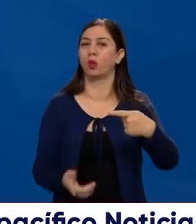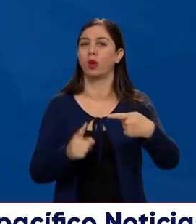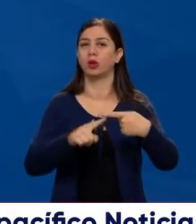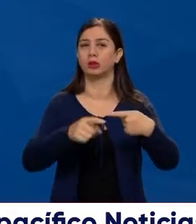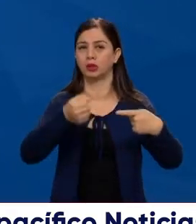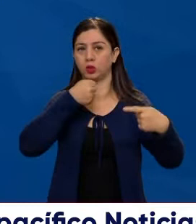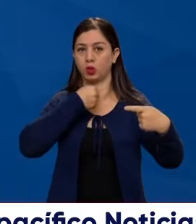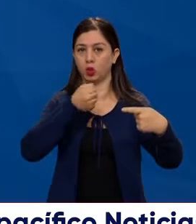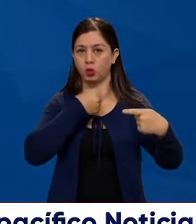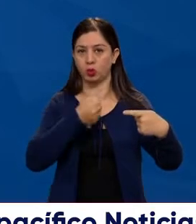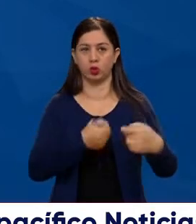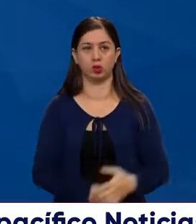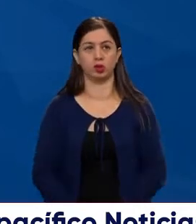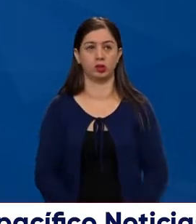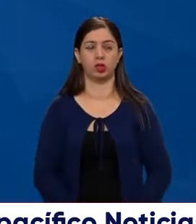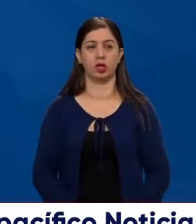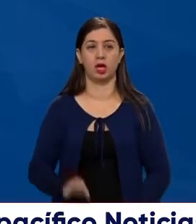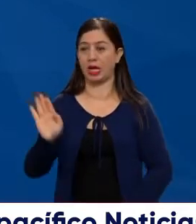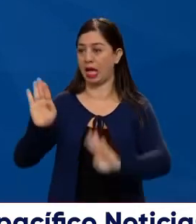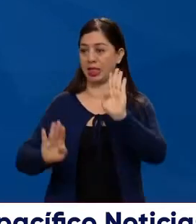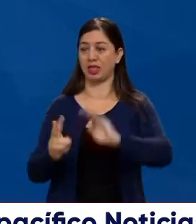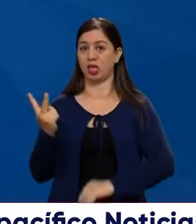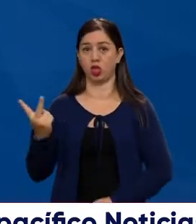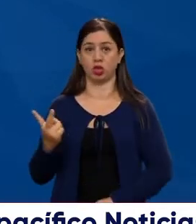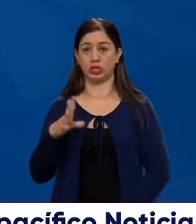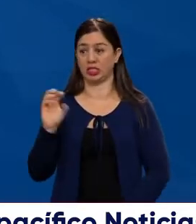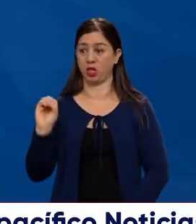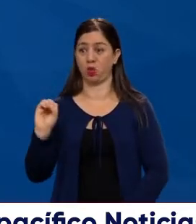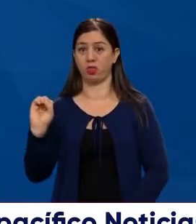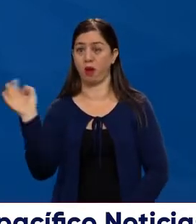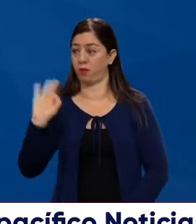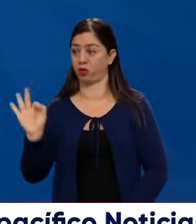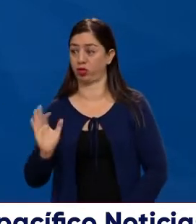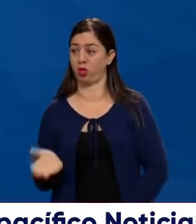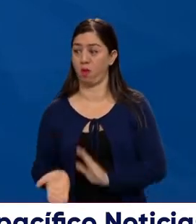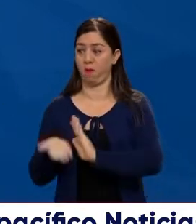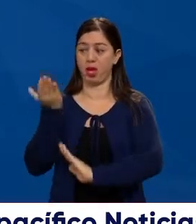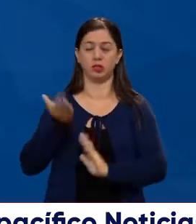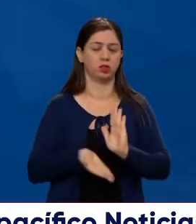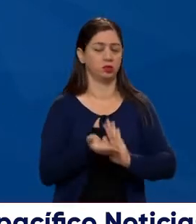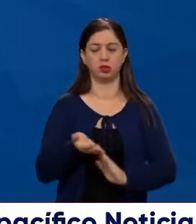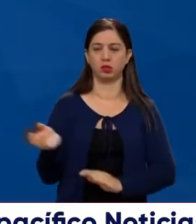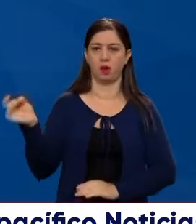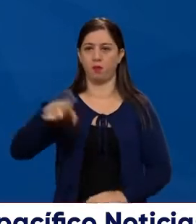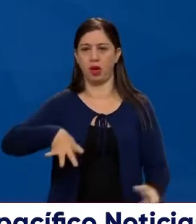noticia, ninguno de los dos candidatos va a superar el 50 más uno. O sea, ninguno va a tener la mayoría.